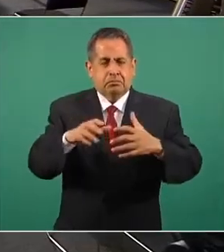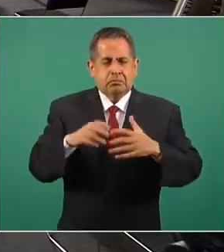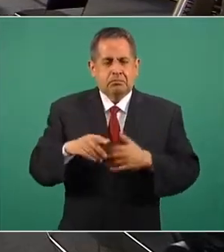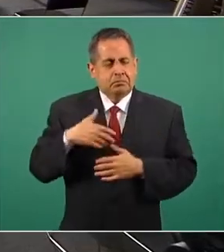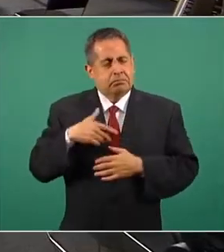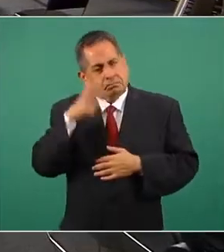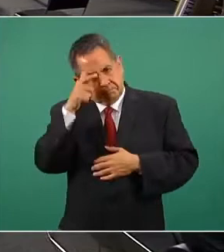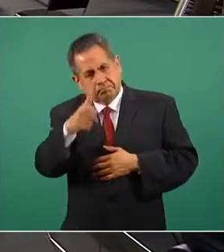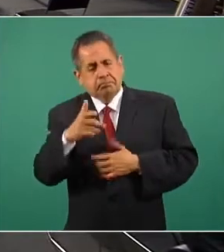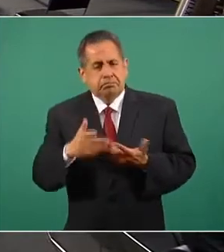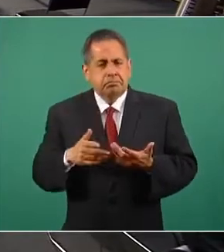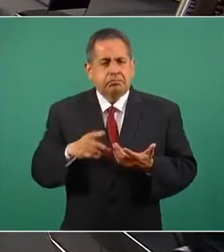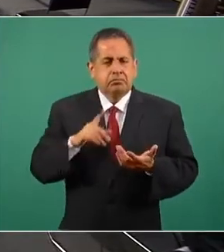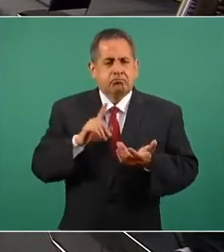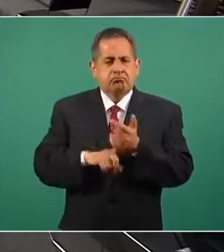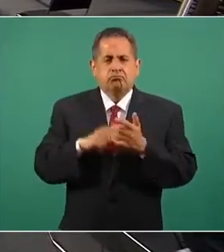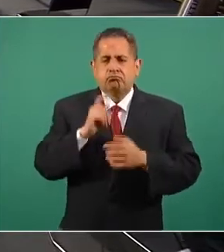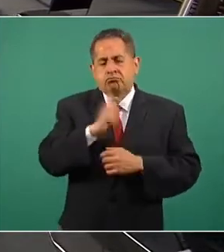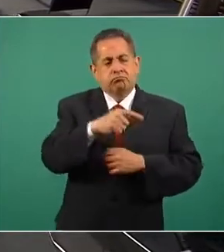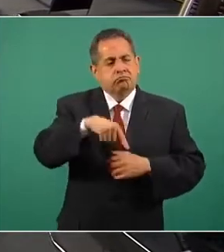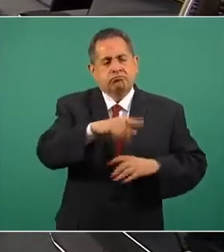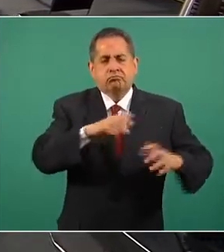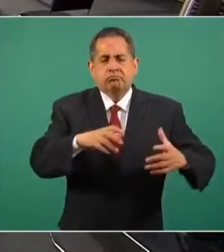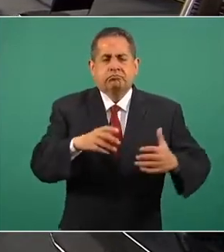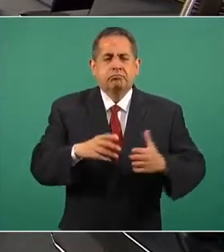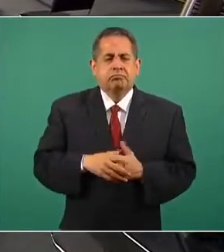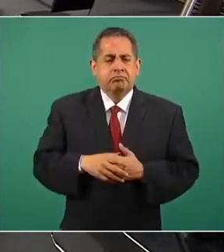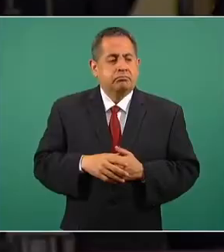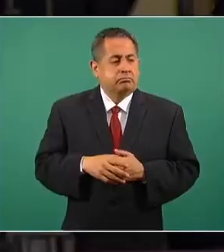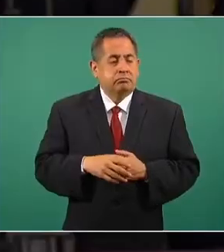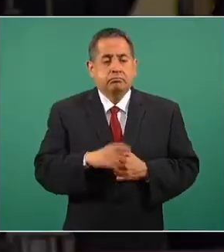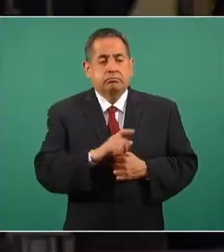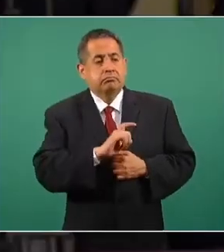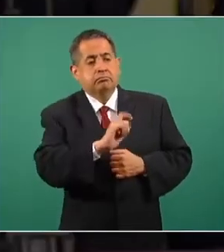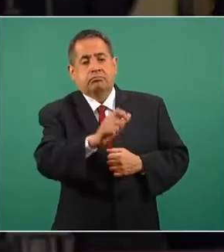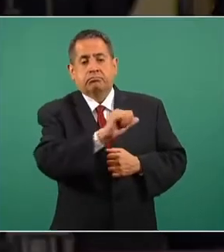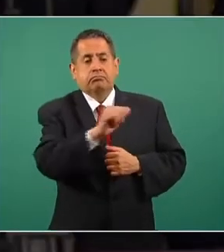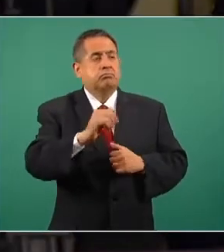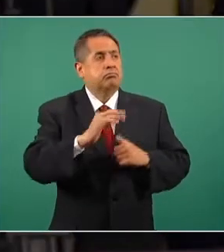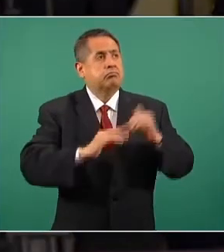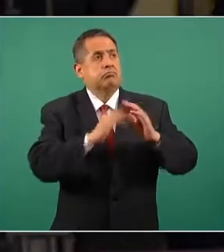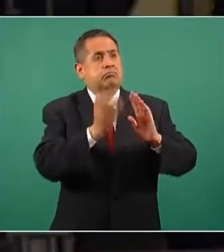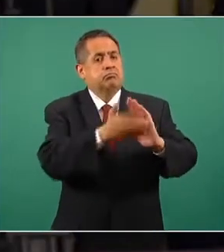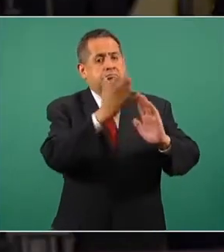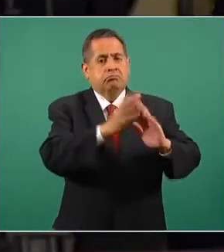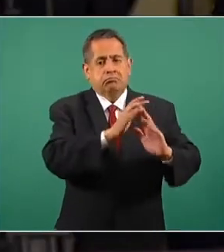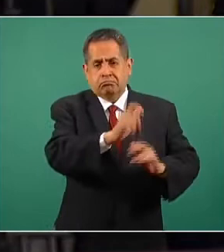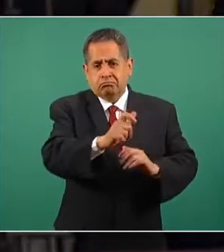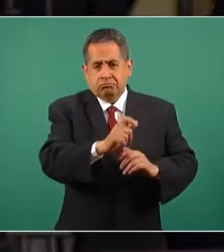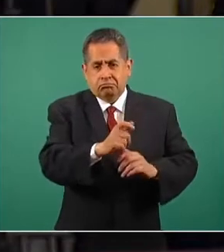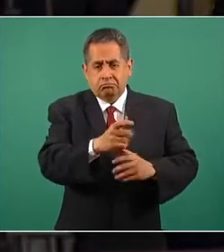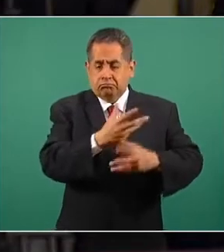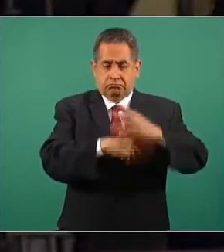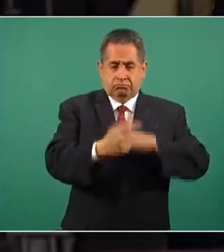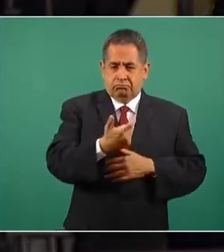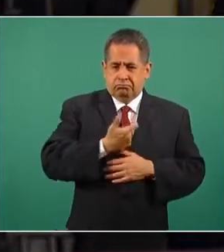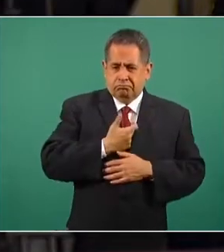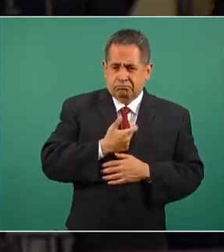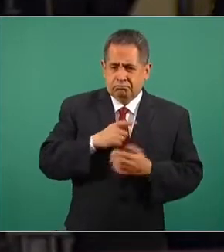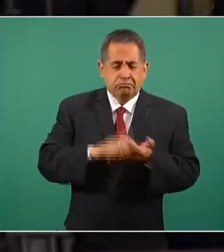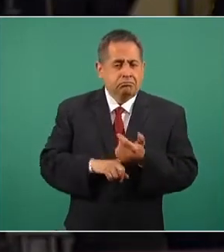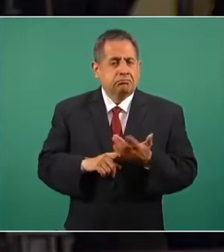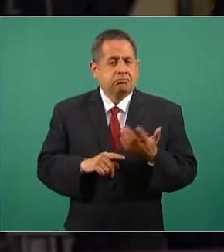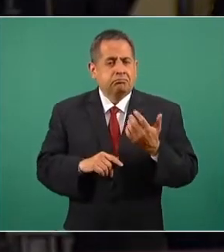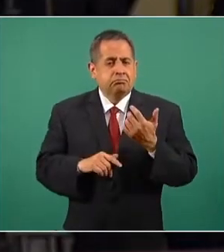estoy enterando que es la palabra, le pagaron al constructor y ellos reciben en su